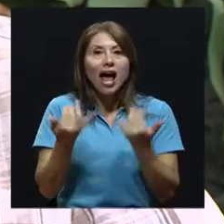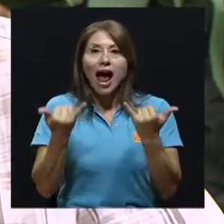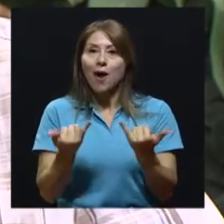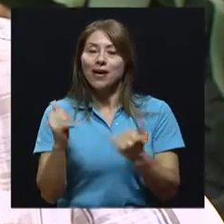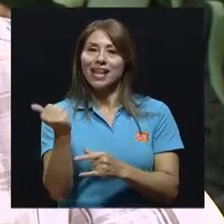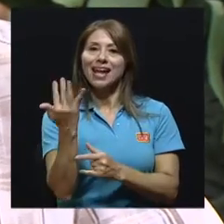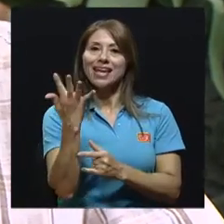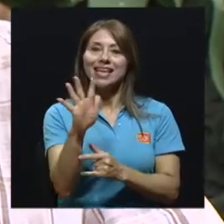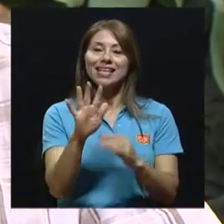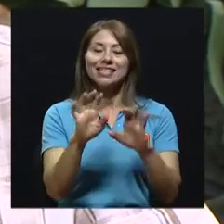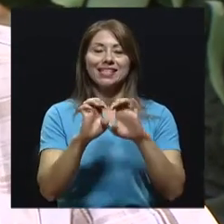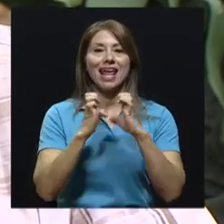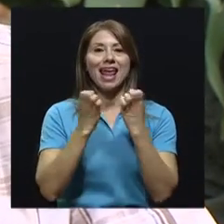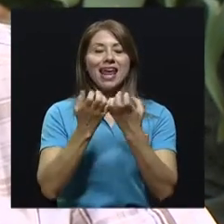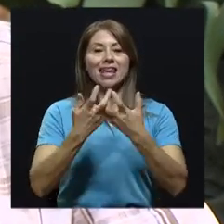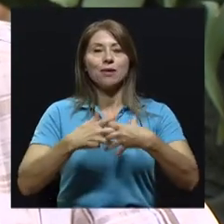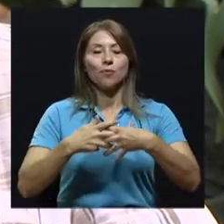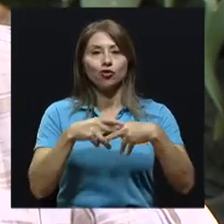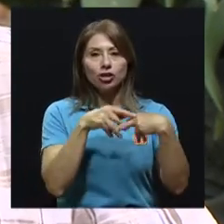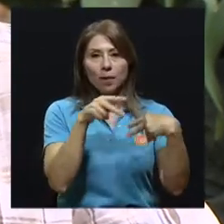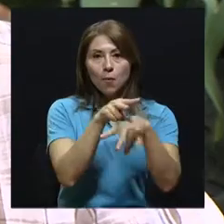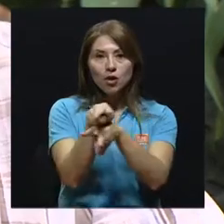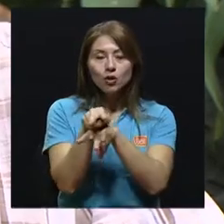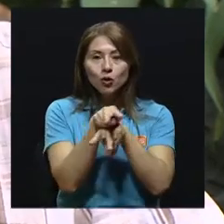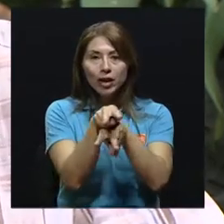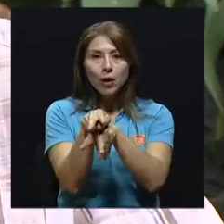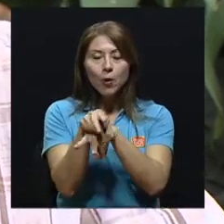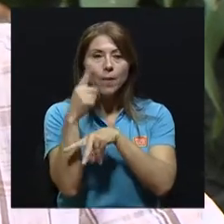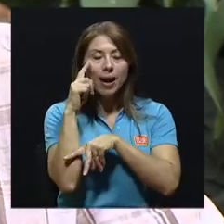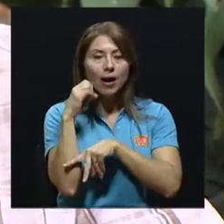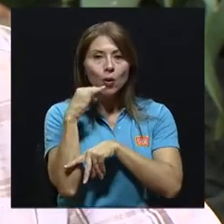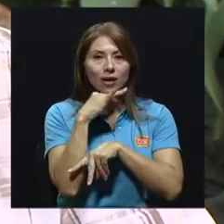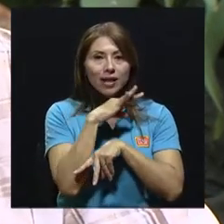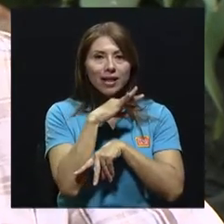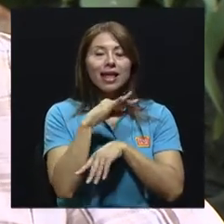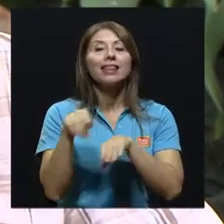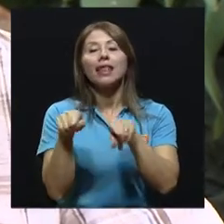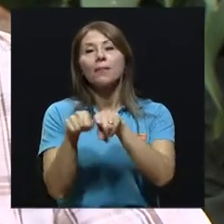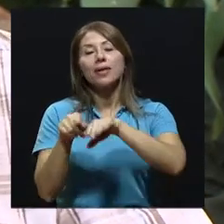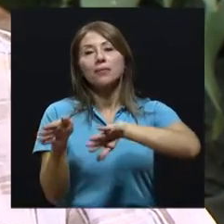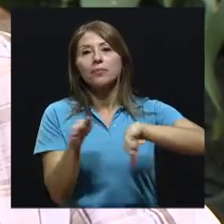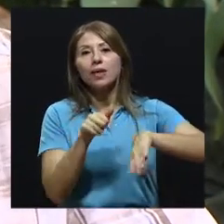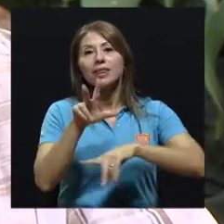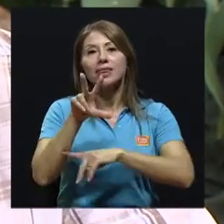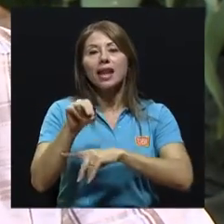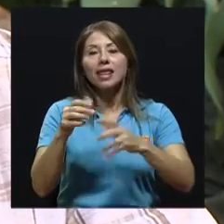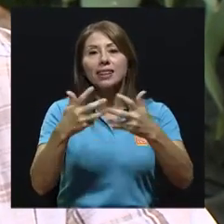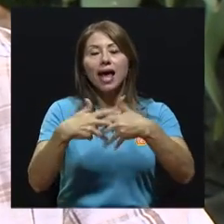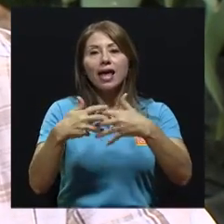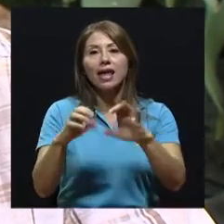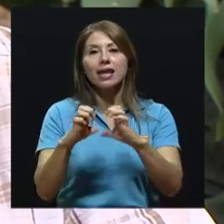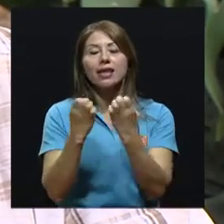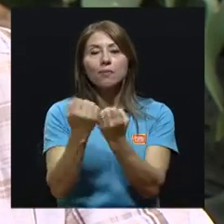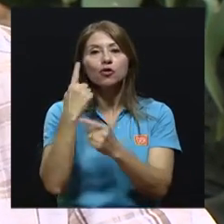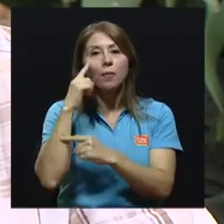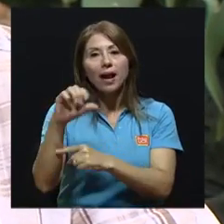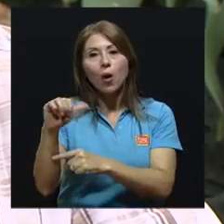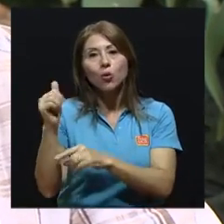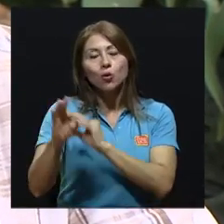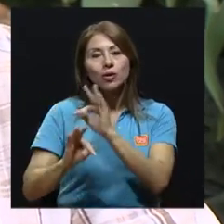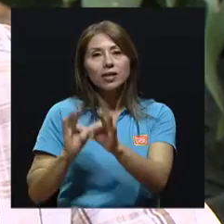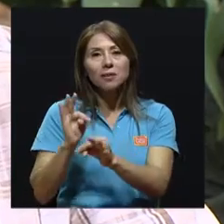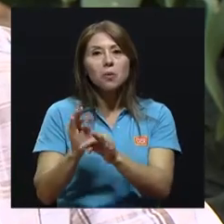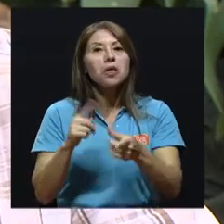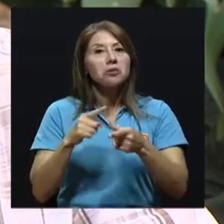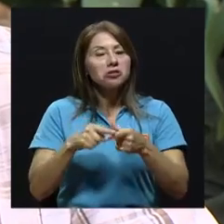equipos de monitoreo para un tipo de contaminante. Hay 30 sistemas de monitoreo para otro y ahí poco a poco hemos ido ampliando para